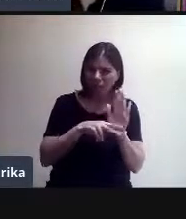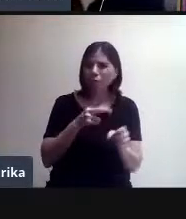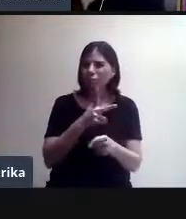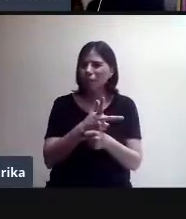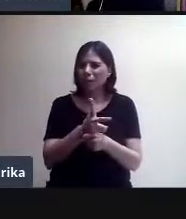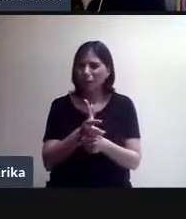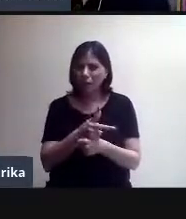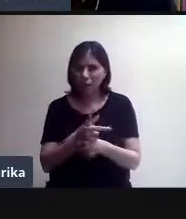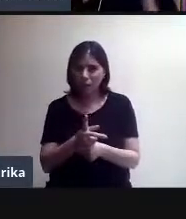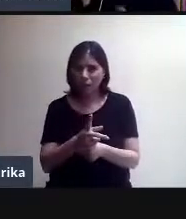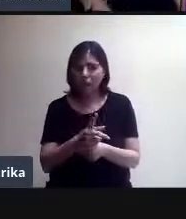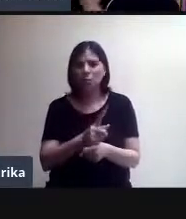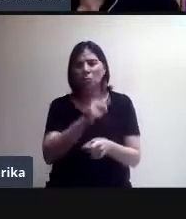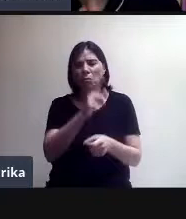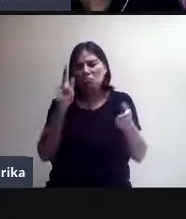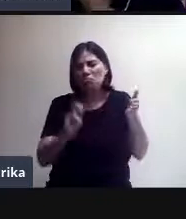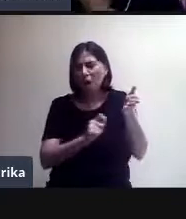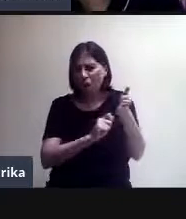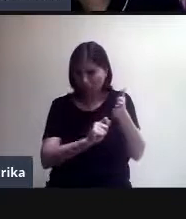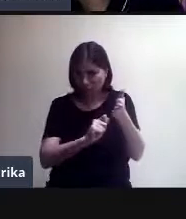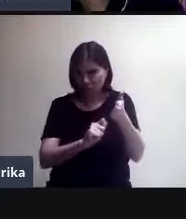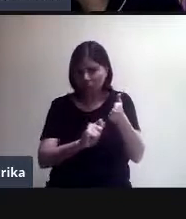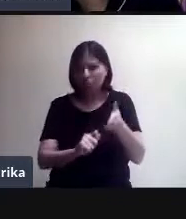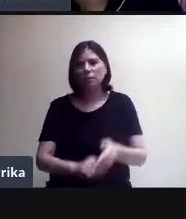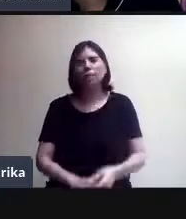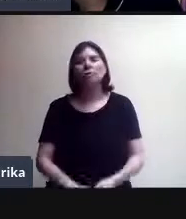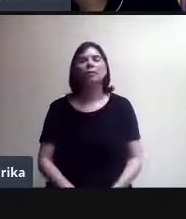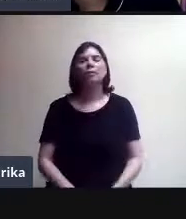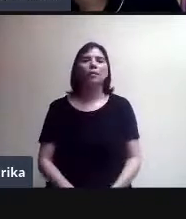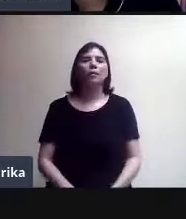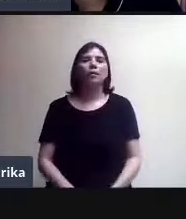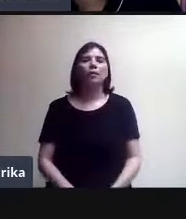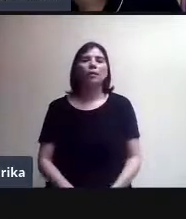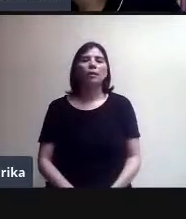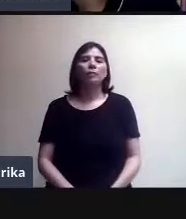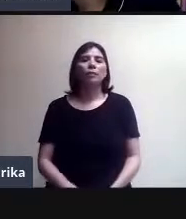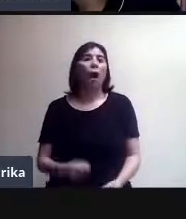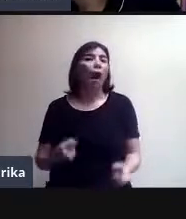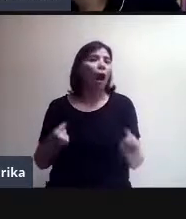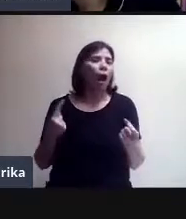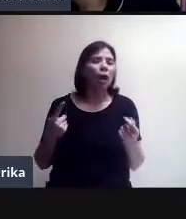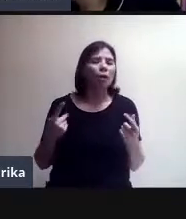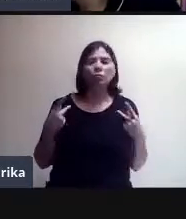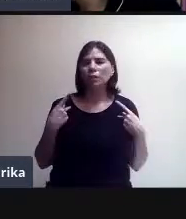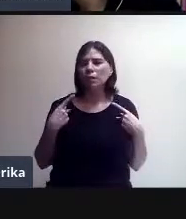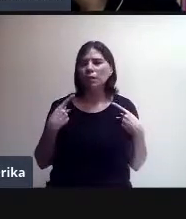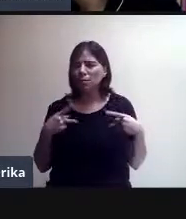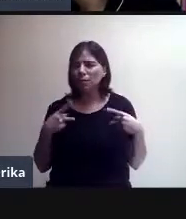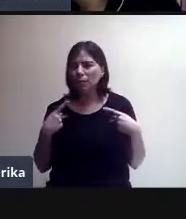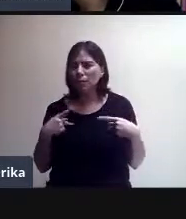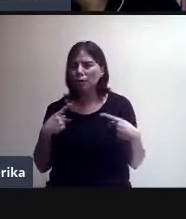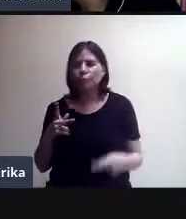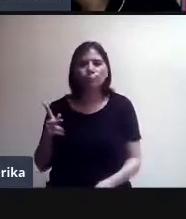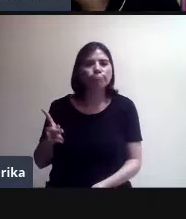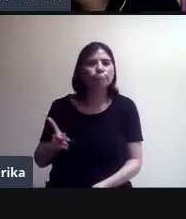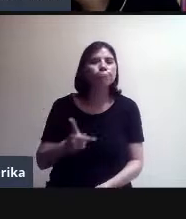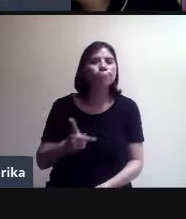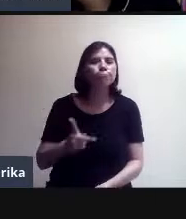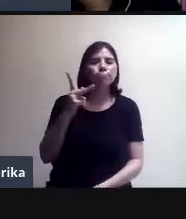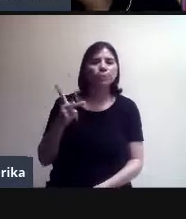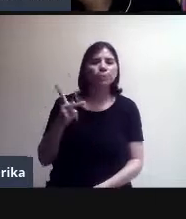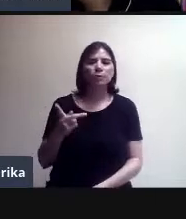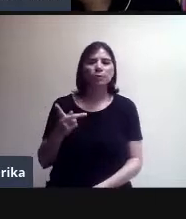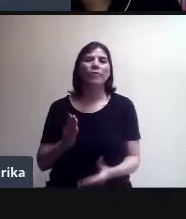con la parte del chat. Hay gente que nos está preguntando sobre cómo se entraba a MIT